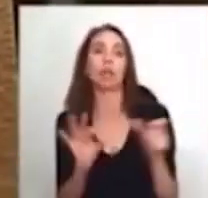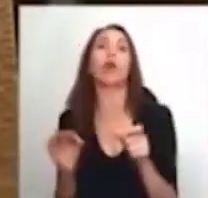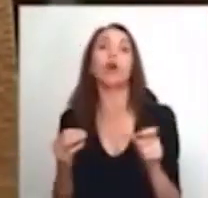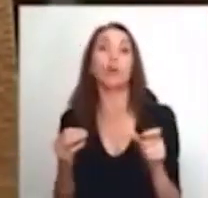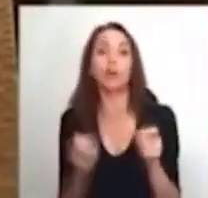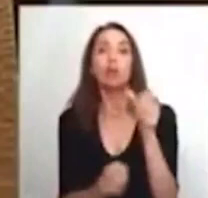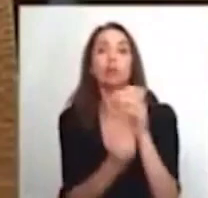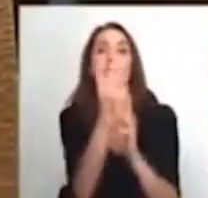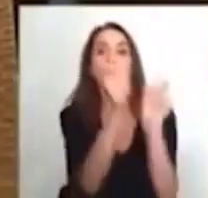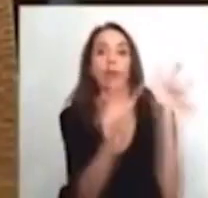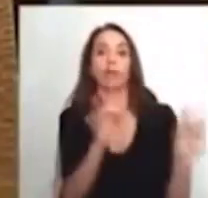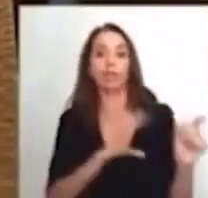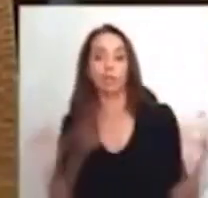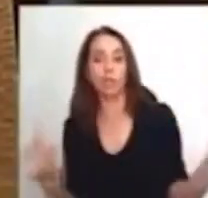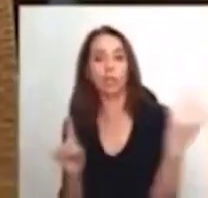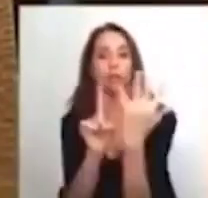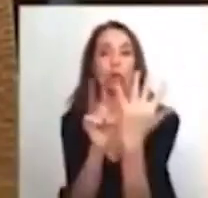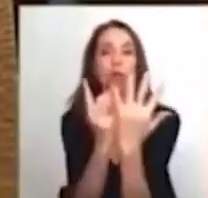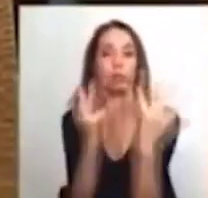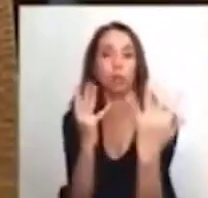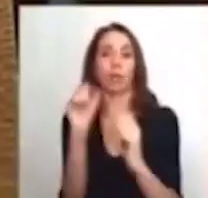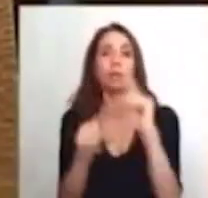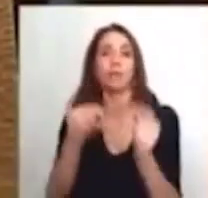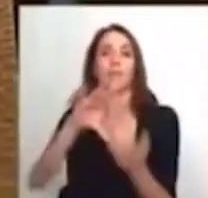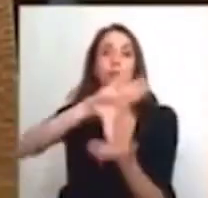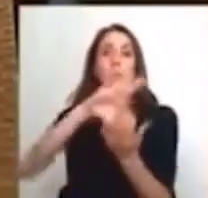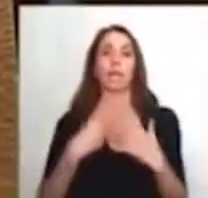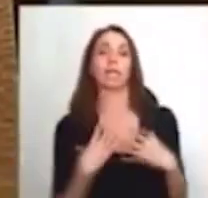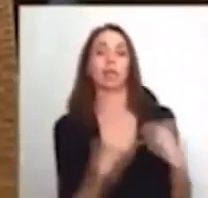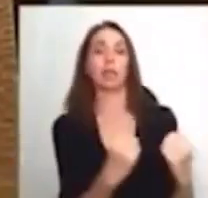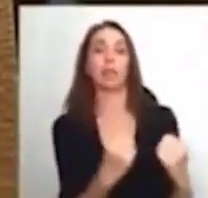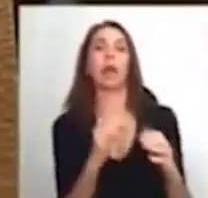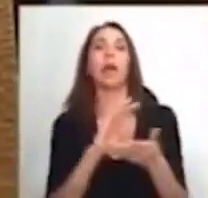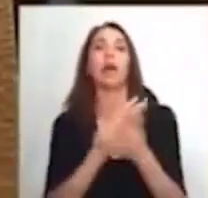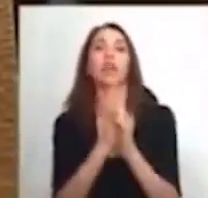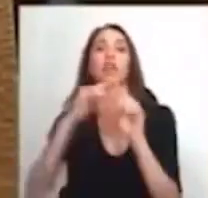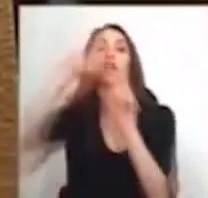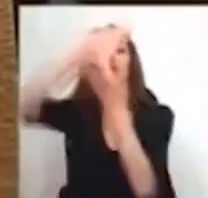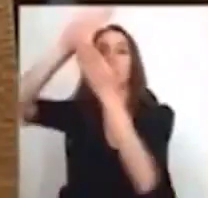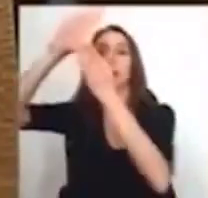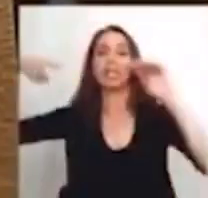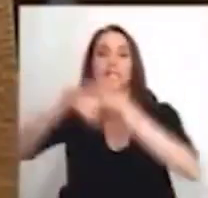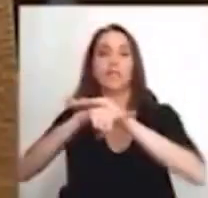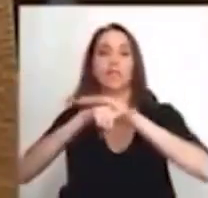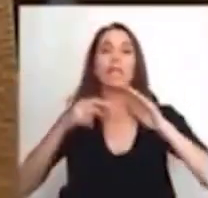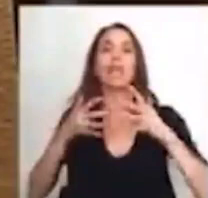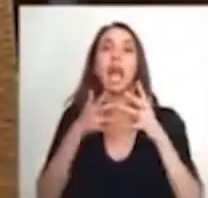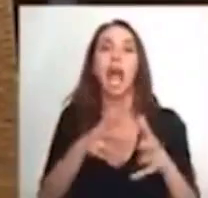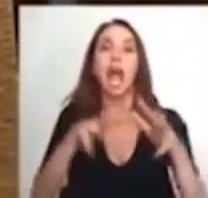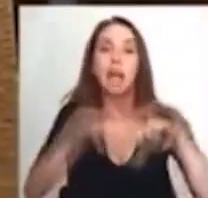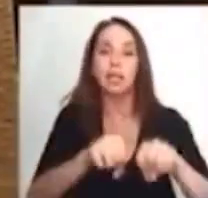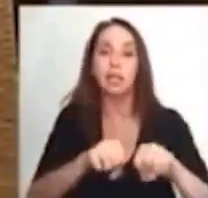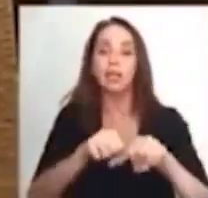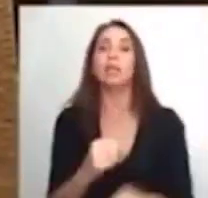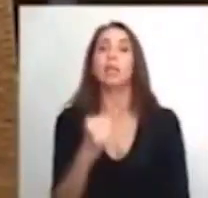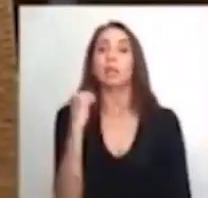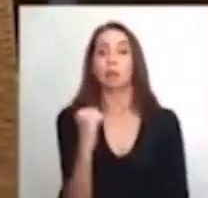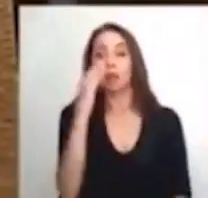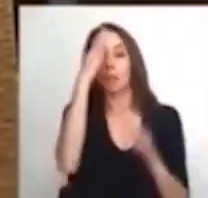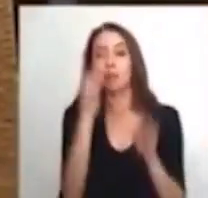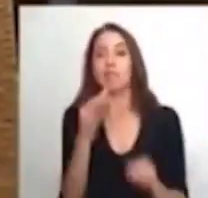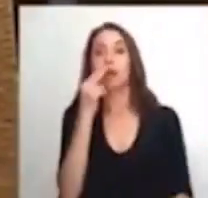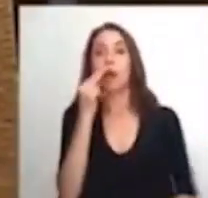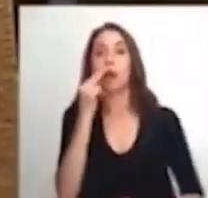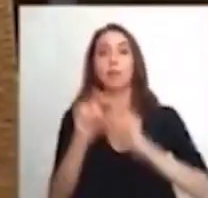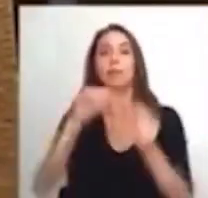compatriotas, defenderemos nuestro país adoptivo contra toda agresión extranjera, con la decisión y la firmeza del hombre que defiende a su patria,